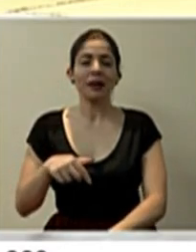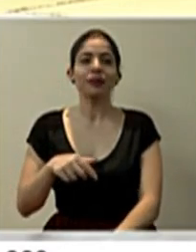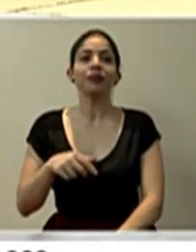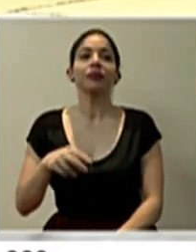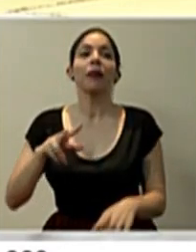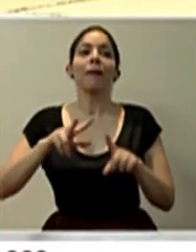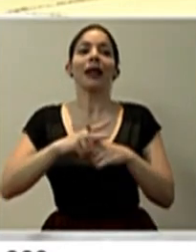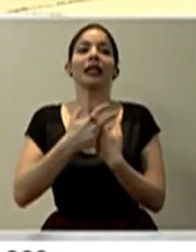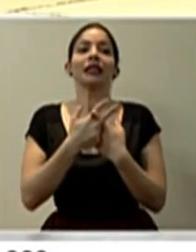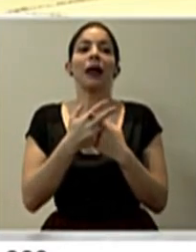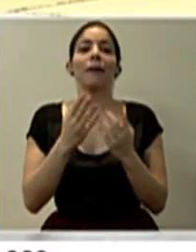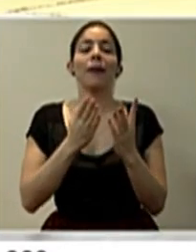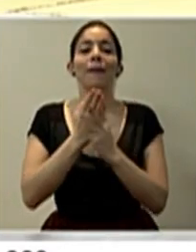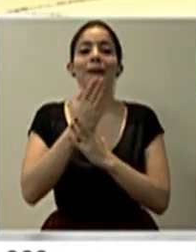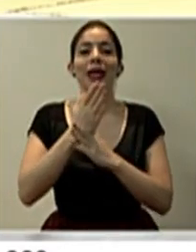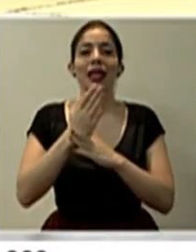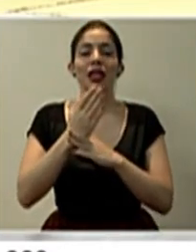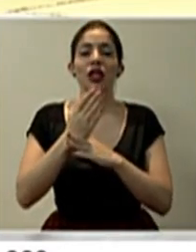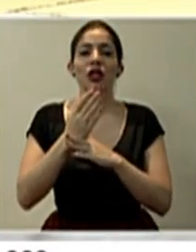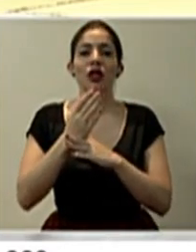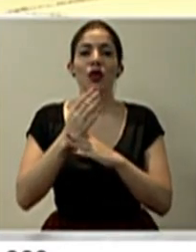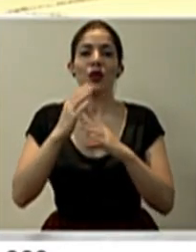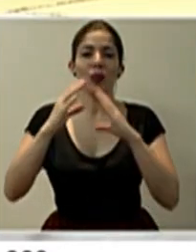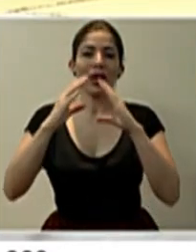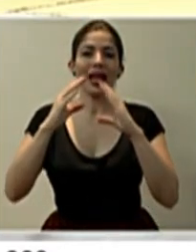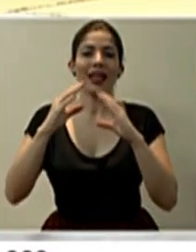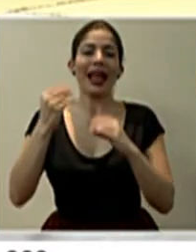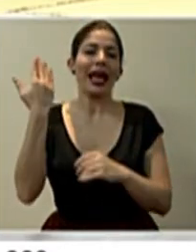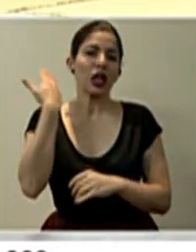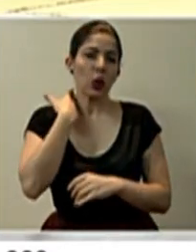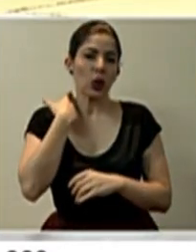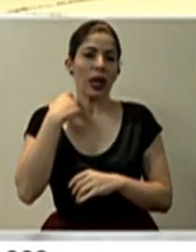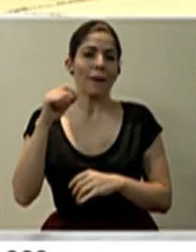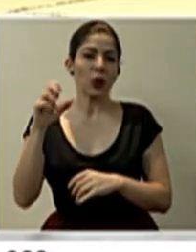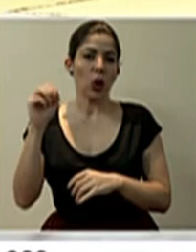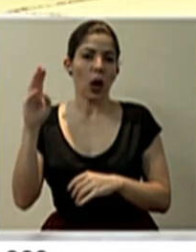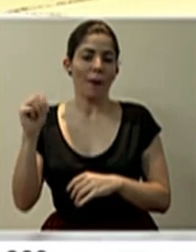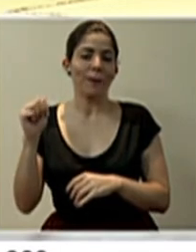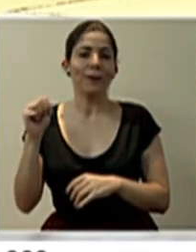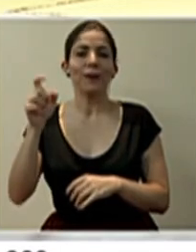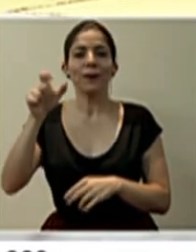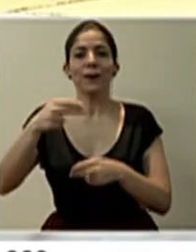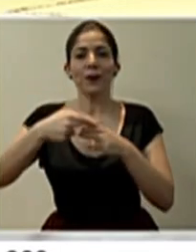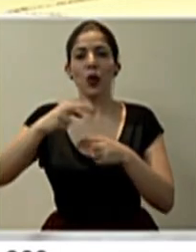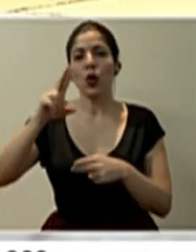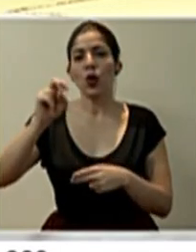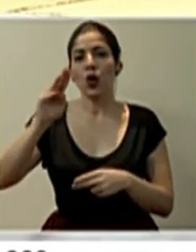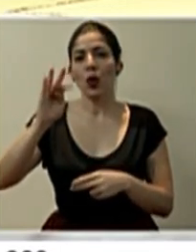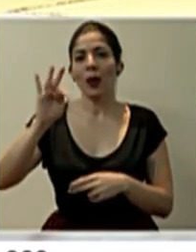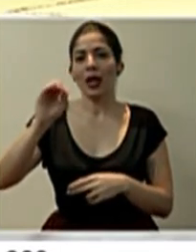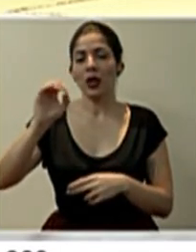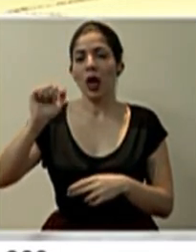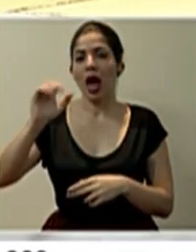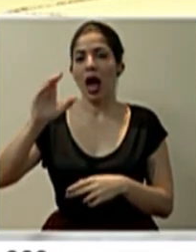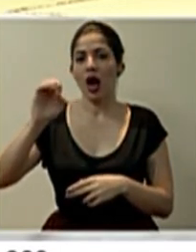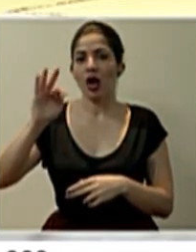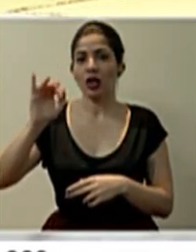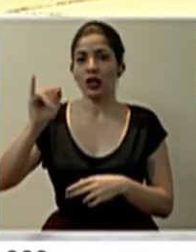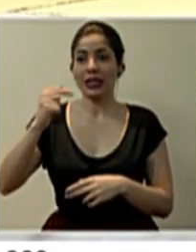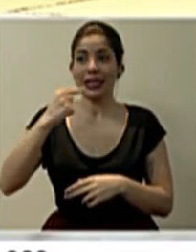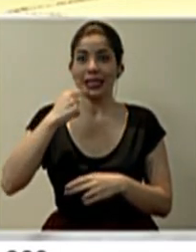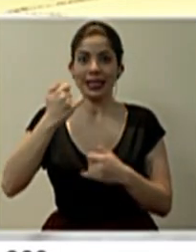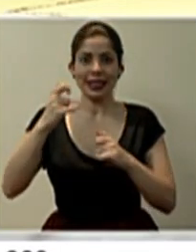Iniciamos con el medio digital que torta.com, con el colega Roberto Acosta, que me indican que ya está